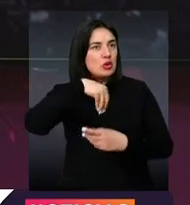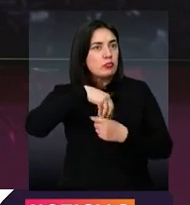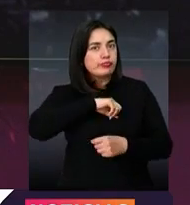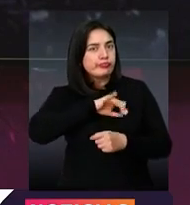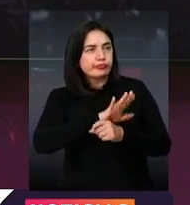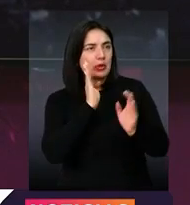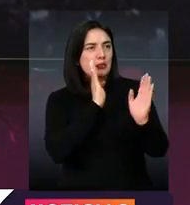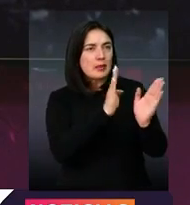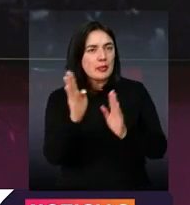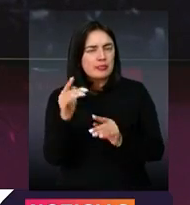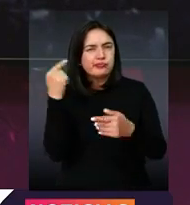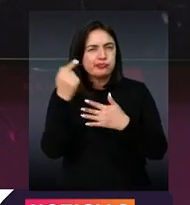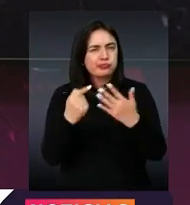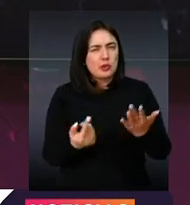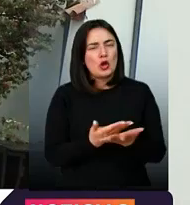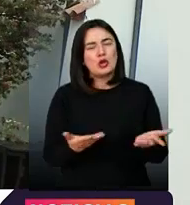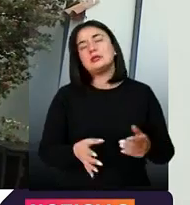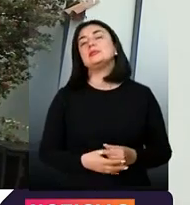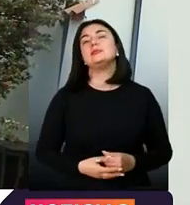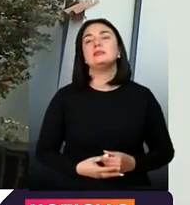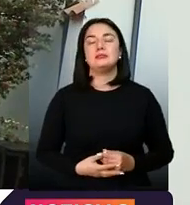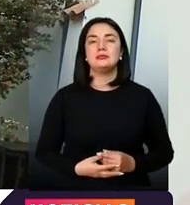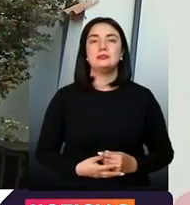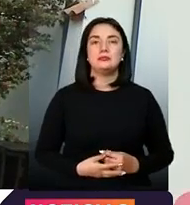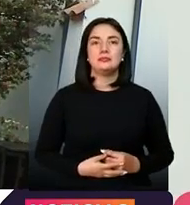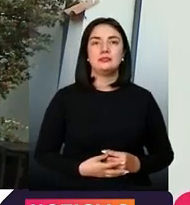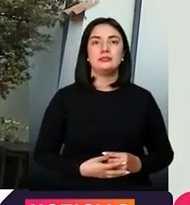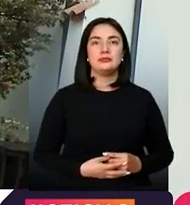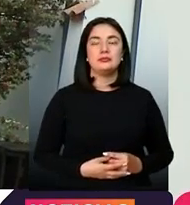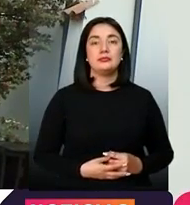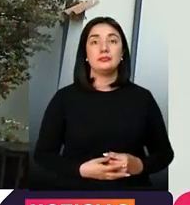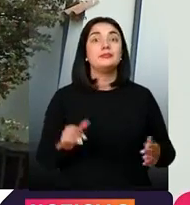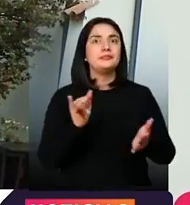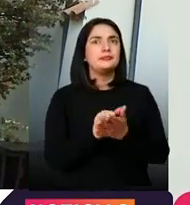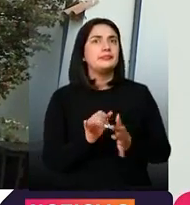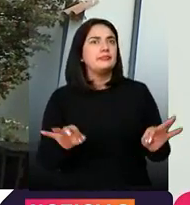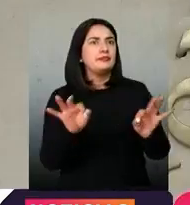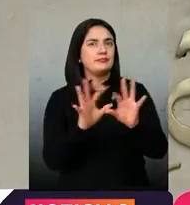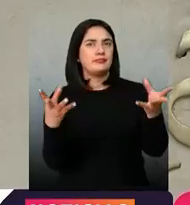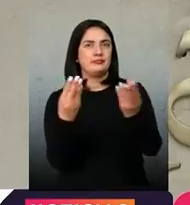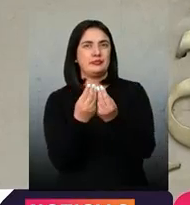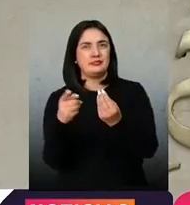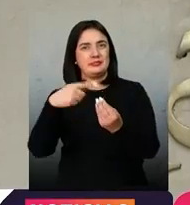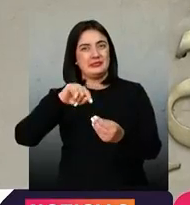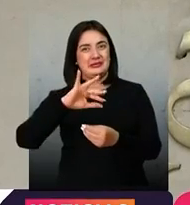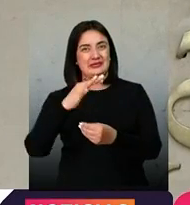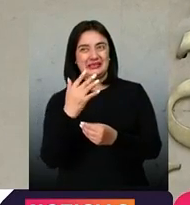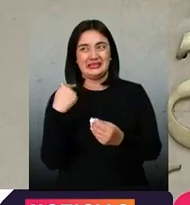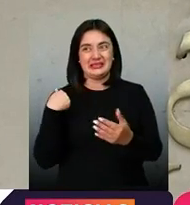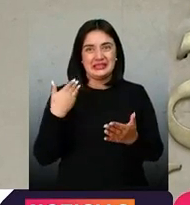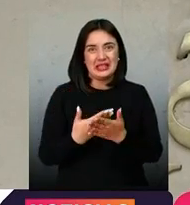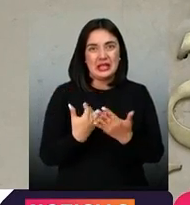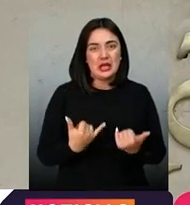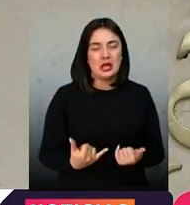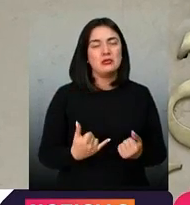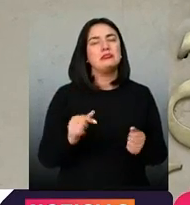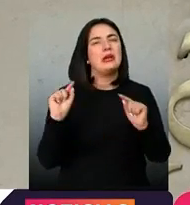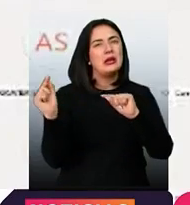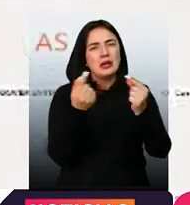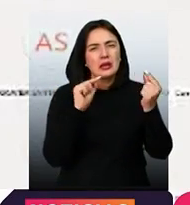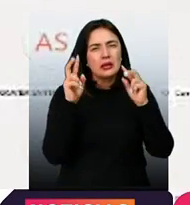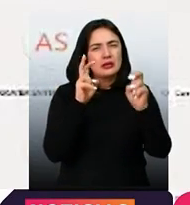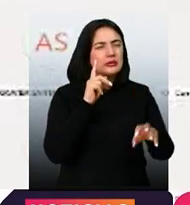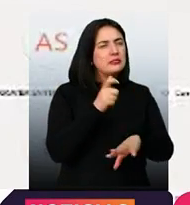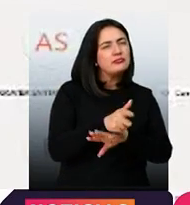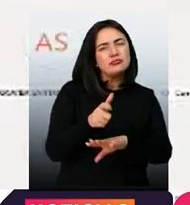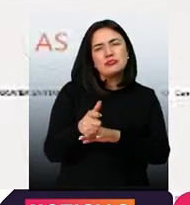y demás patologías. En sesión plenaria, la corporación por quinto día consecutivo realizó debate de control político